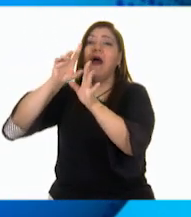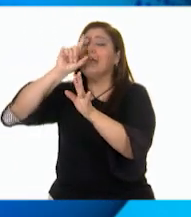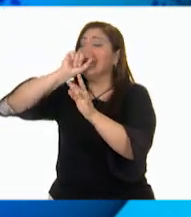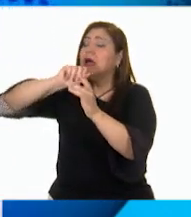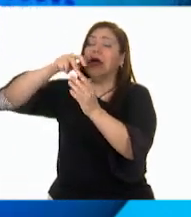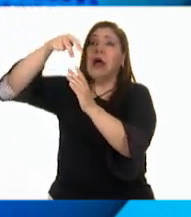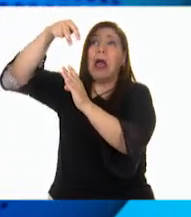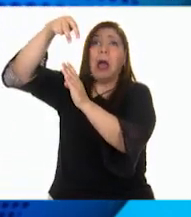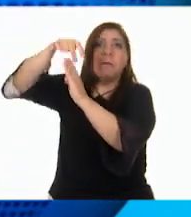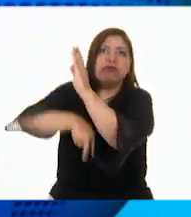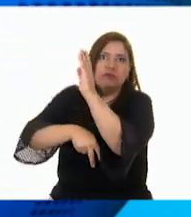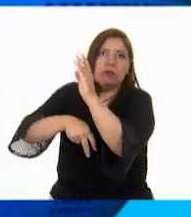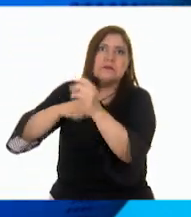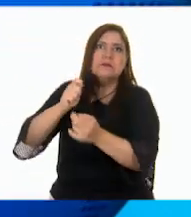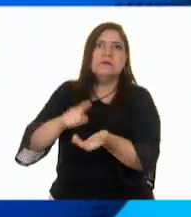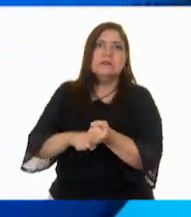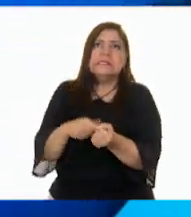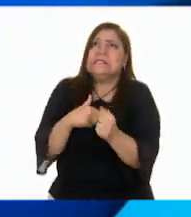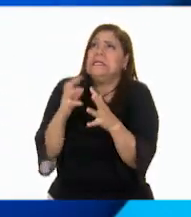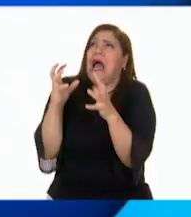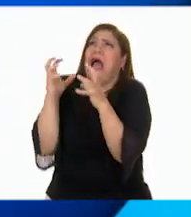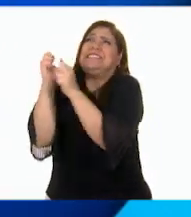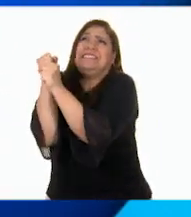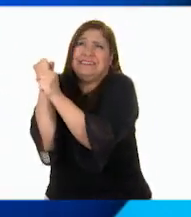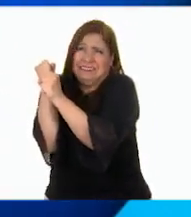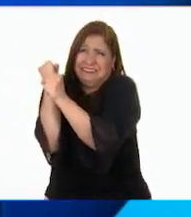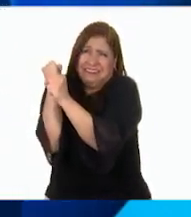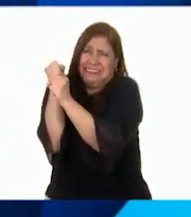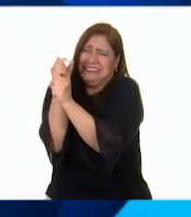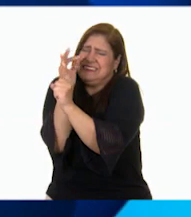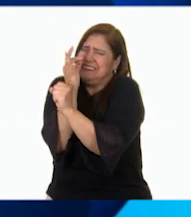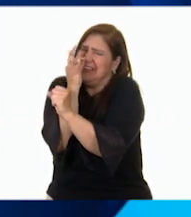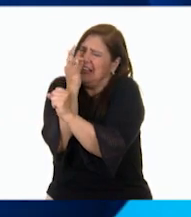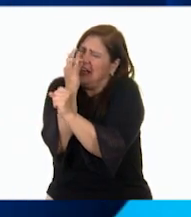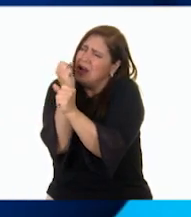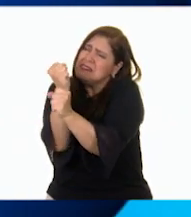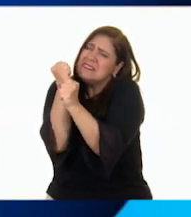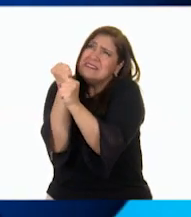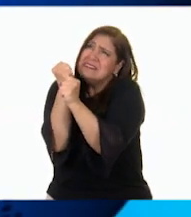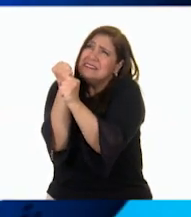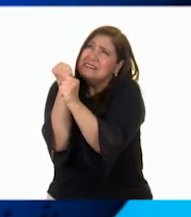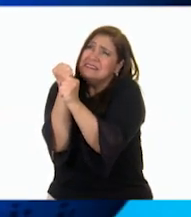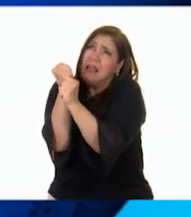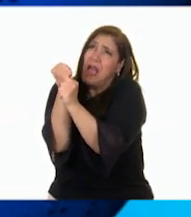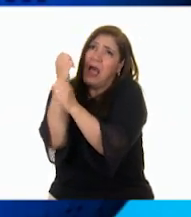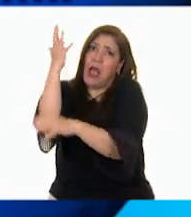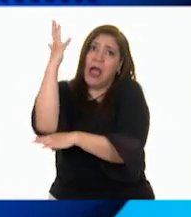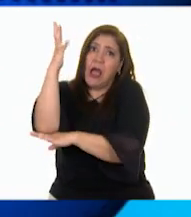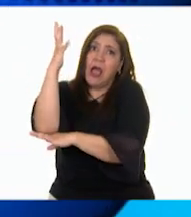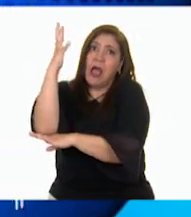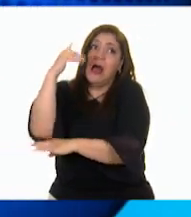empecé a caer. Como pude, me sujeté de una rama. Me aferré con todas mis fuerzas. Tenía mucho miedo